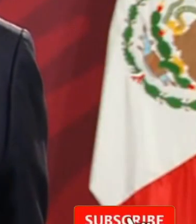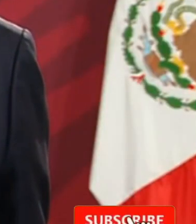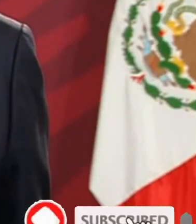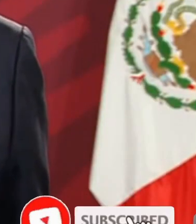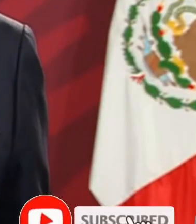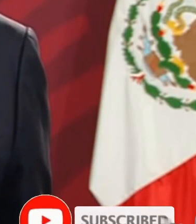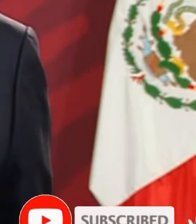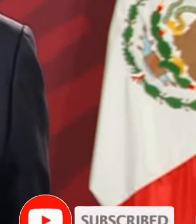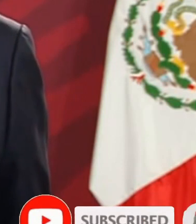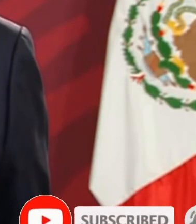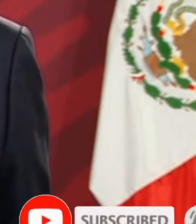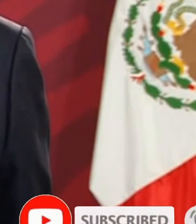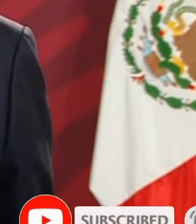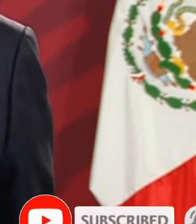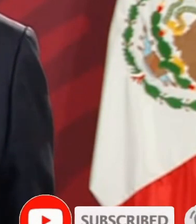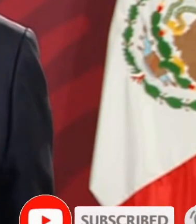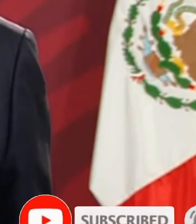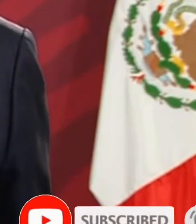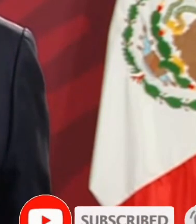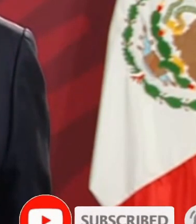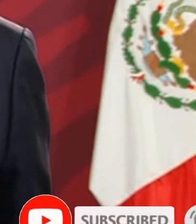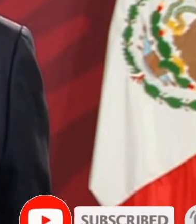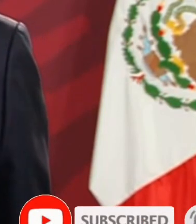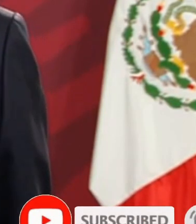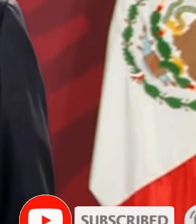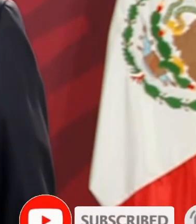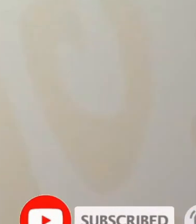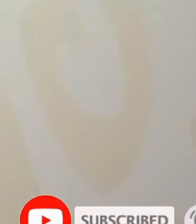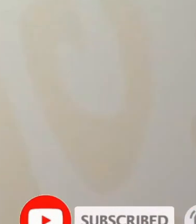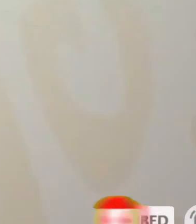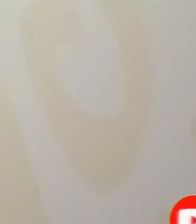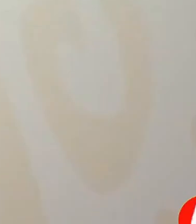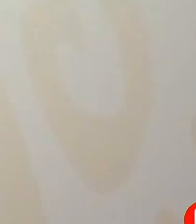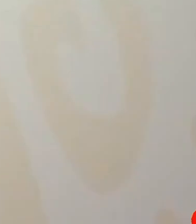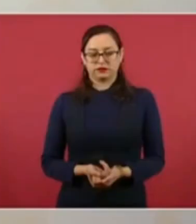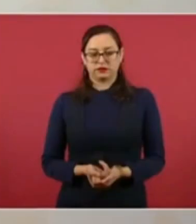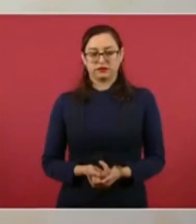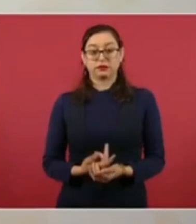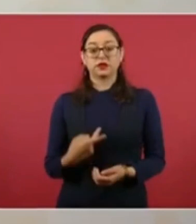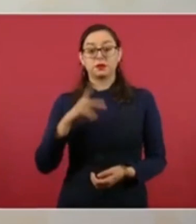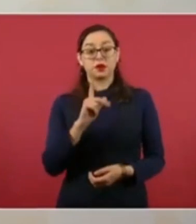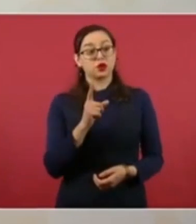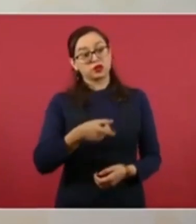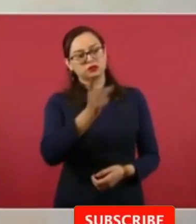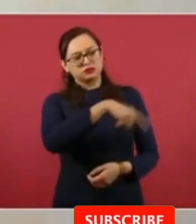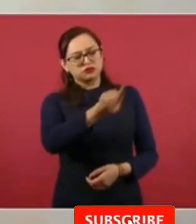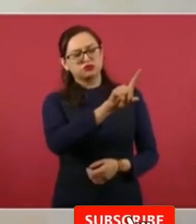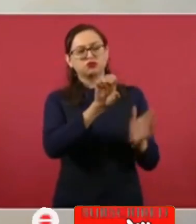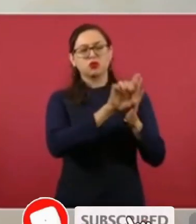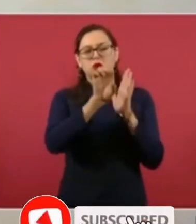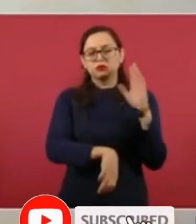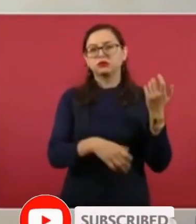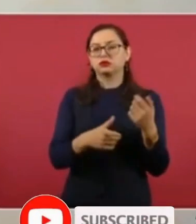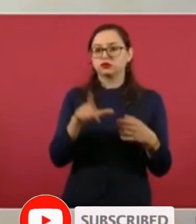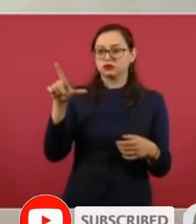les cuesta mucho entender que el Estado debe de intervenir